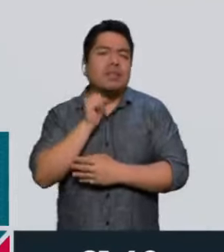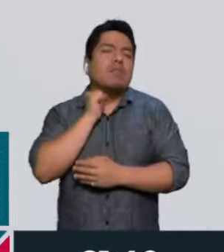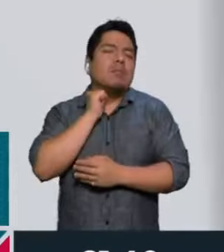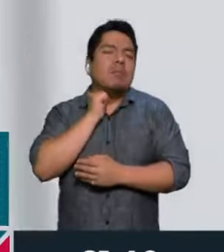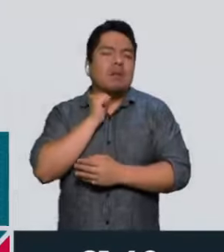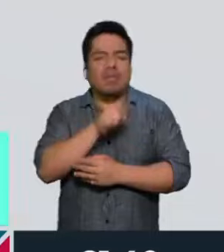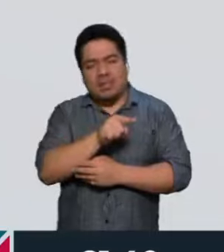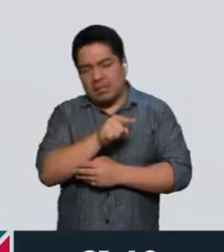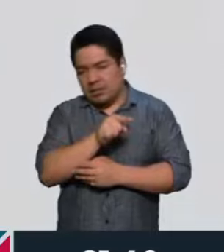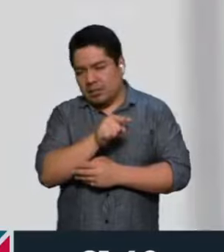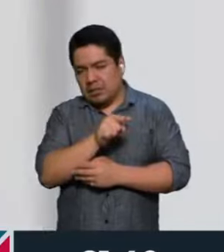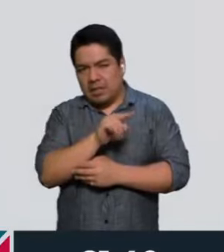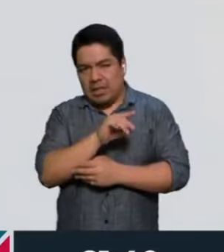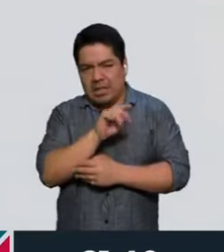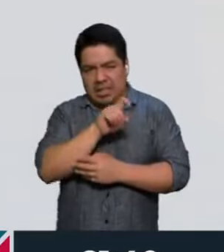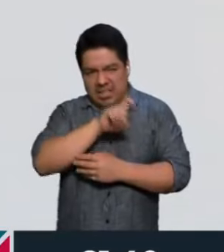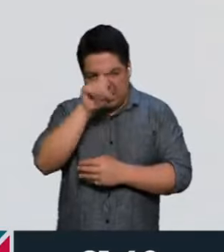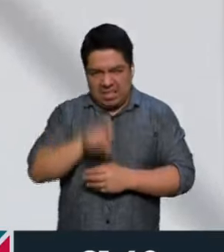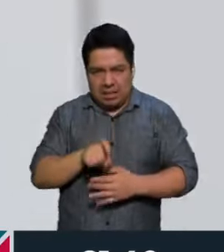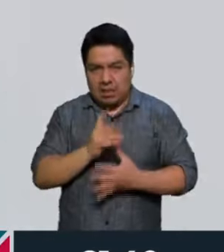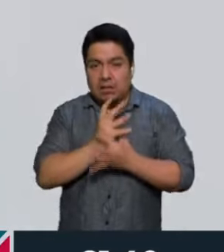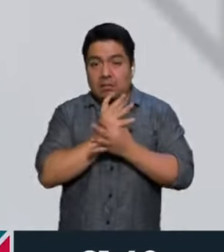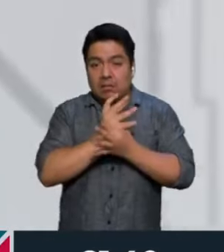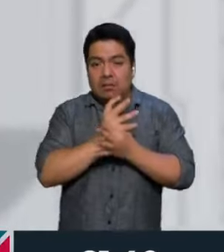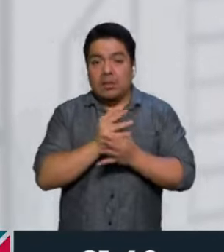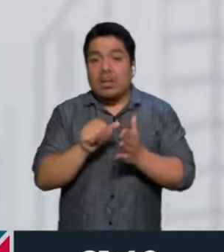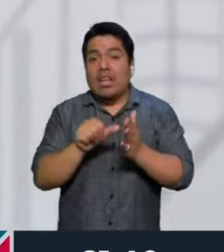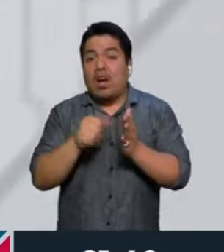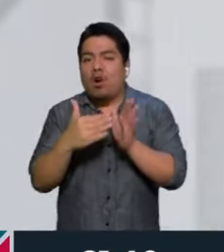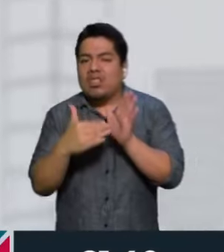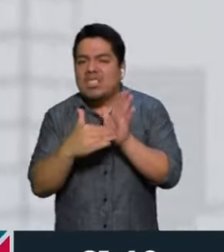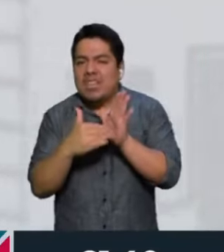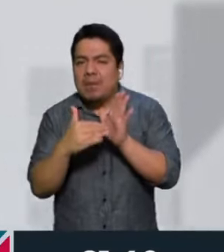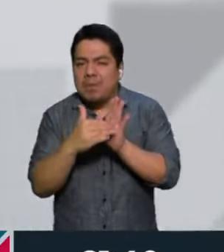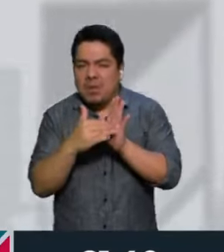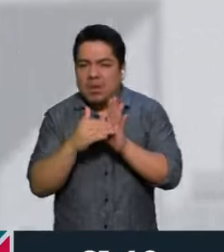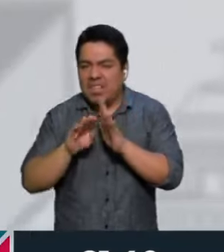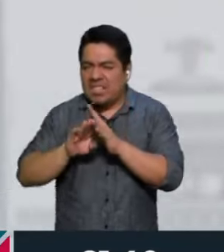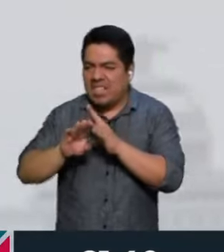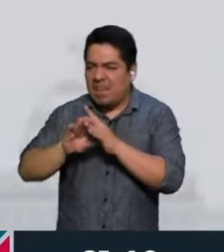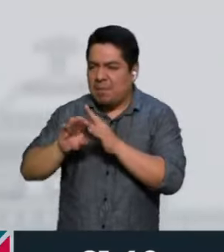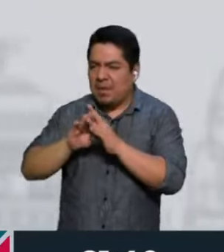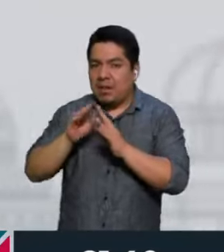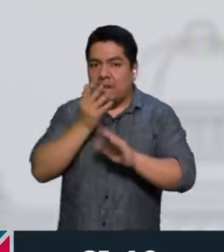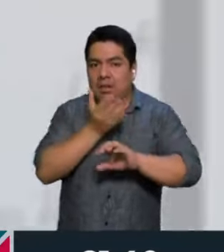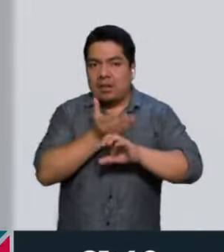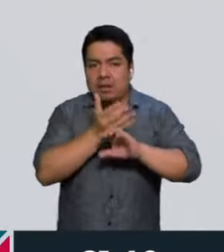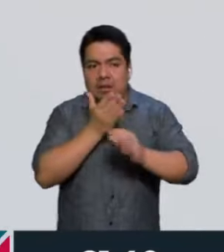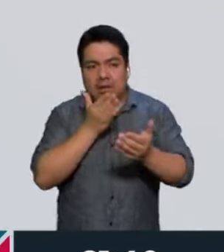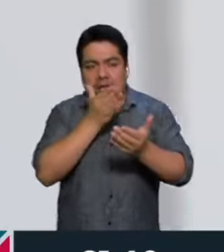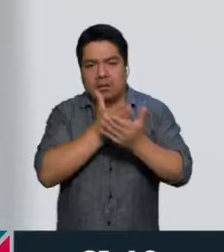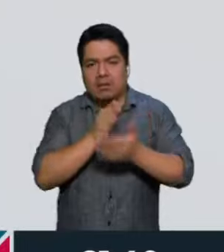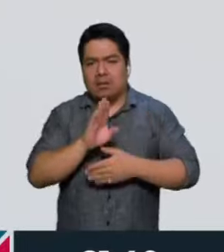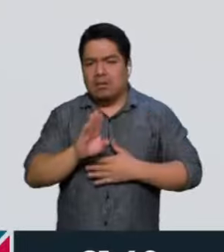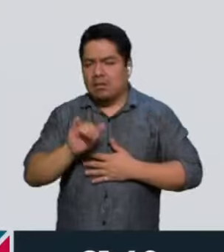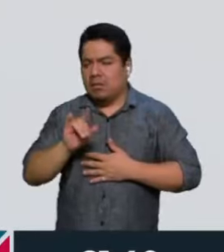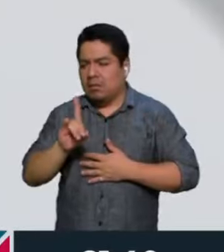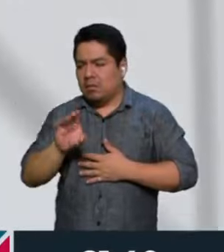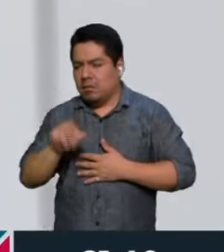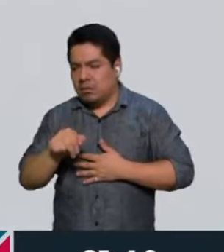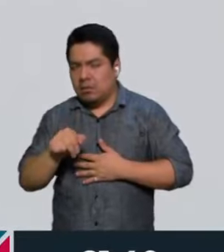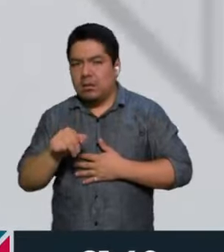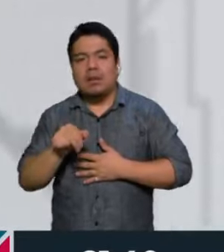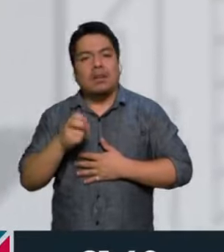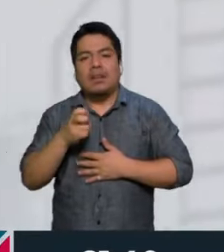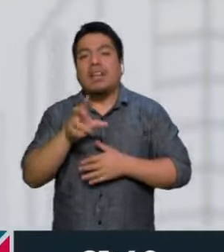Texas, diciendo que había 11 millones de inmigrantes que habían llegado estos años con Biden. Ese es el total de